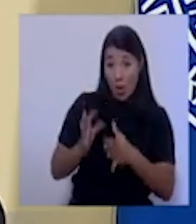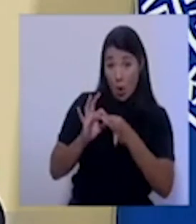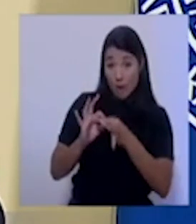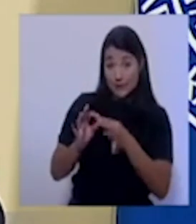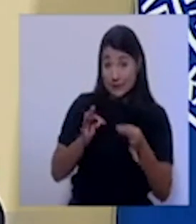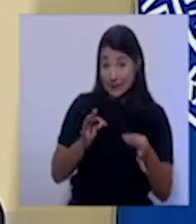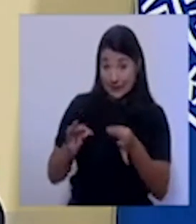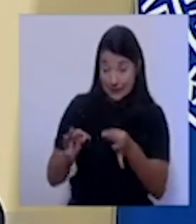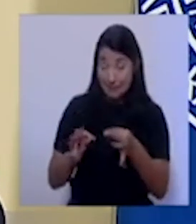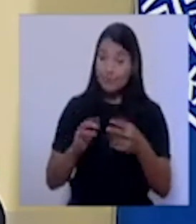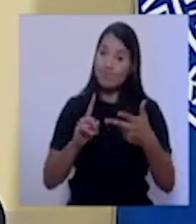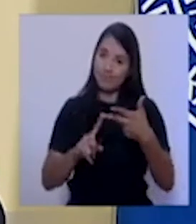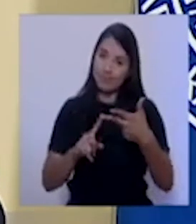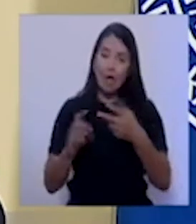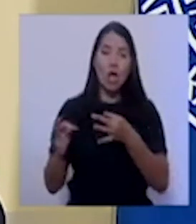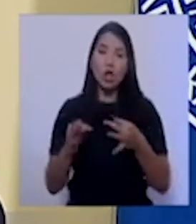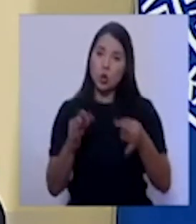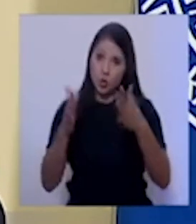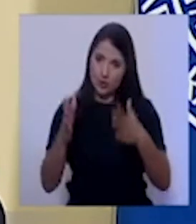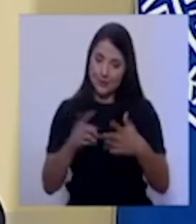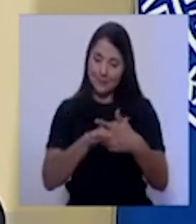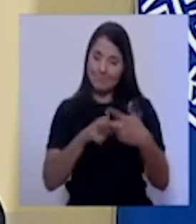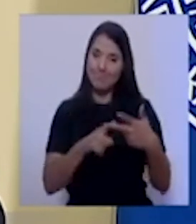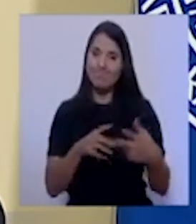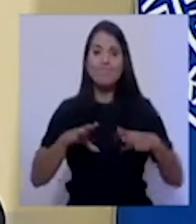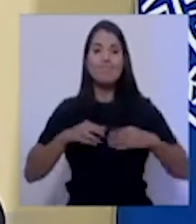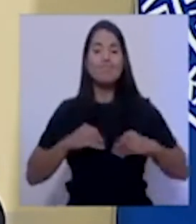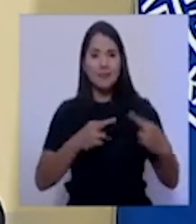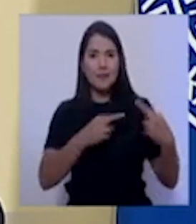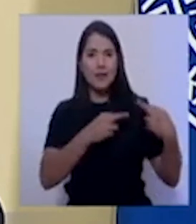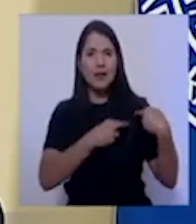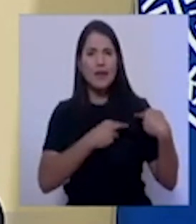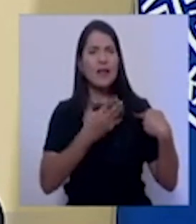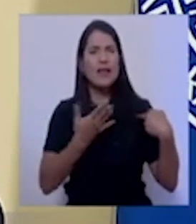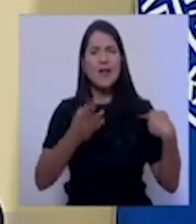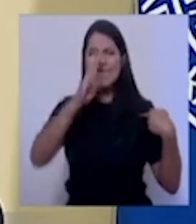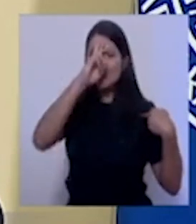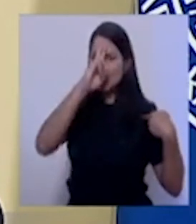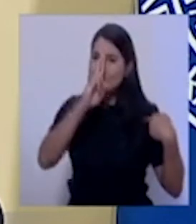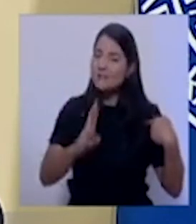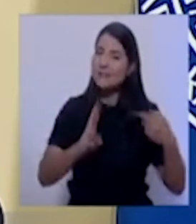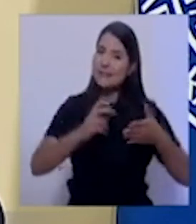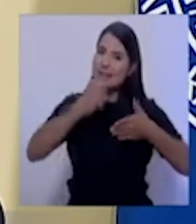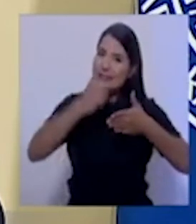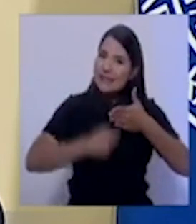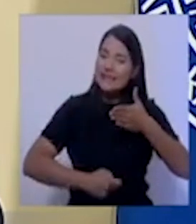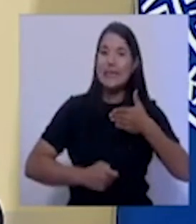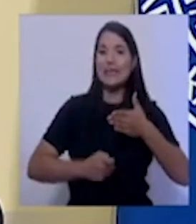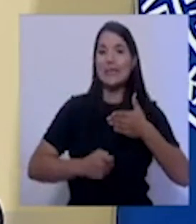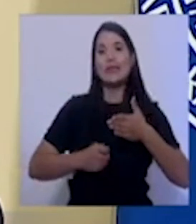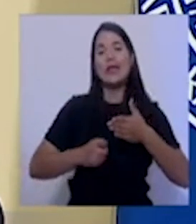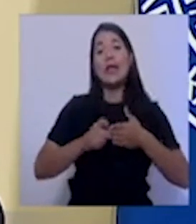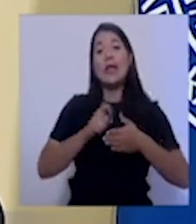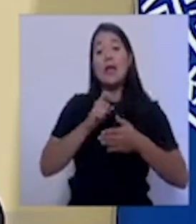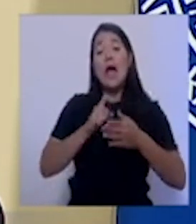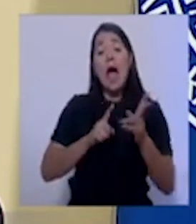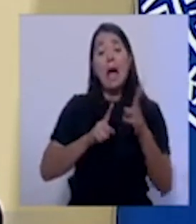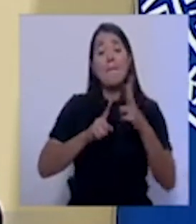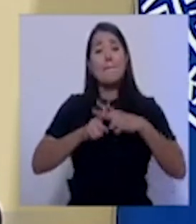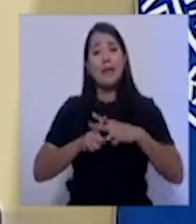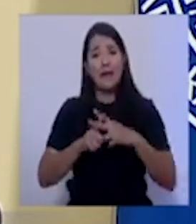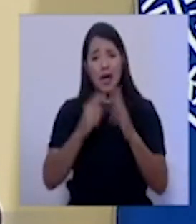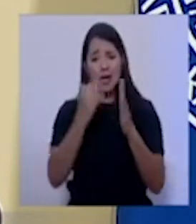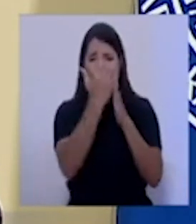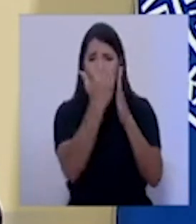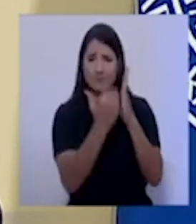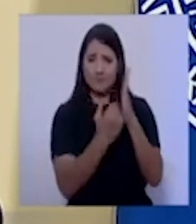supuesto de los turistas en términos de ese respeto muy estricto de la adopción de protocolos de